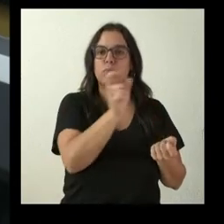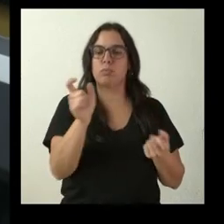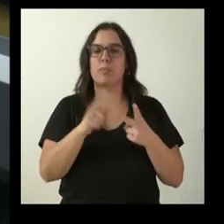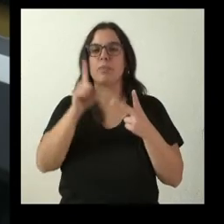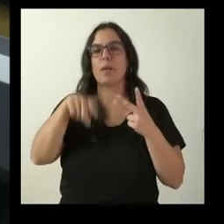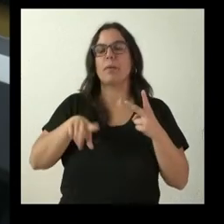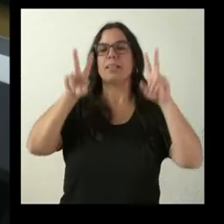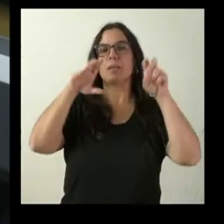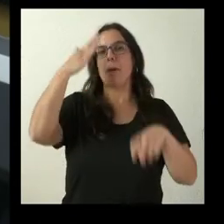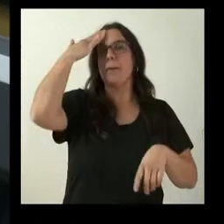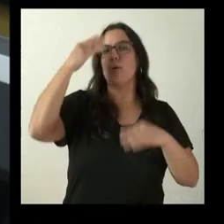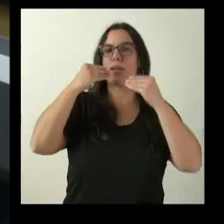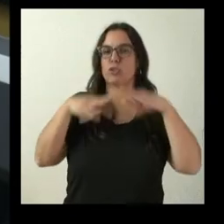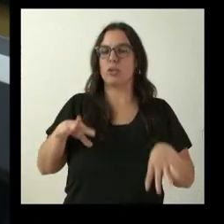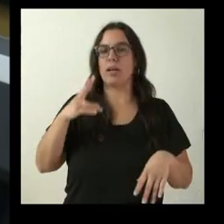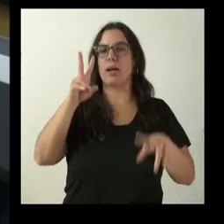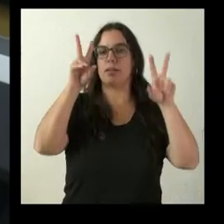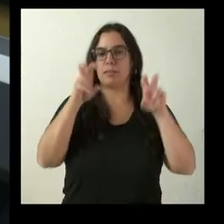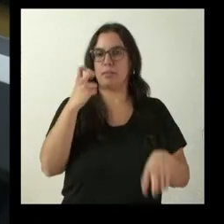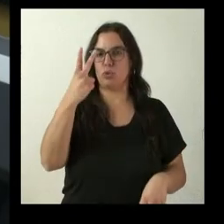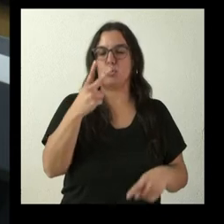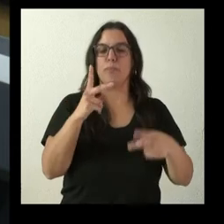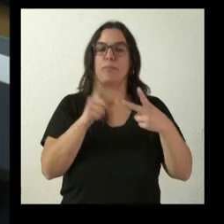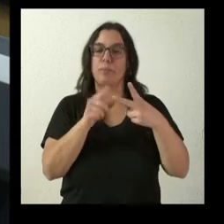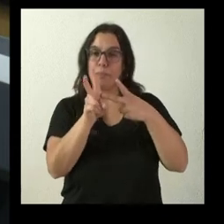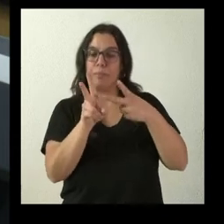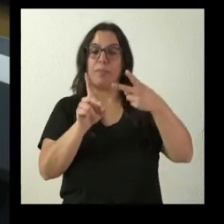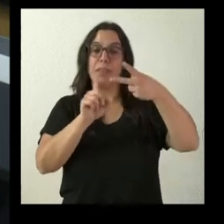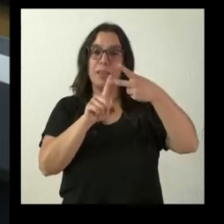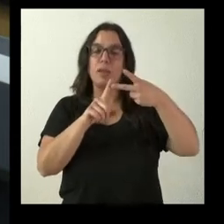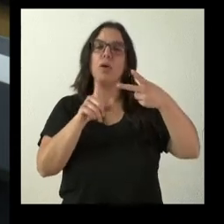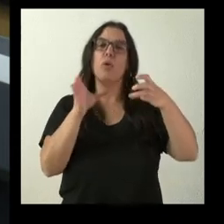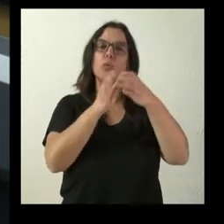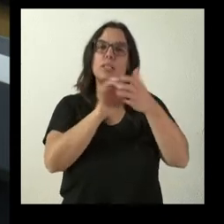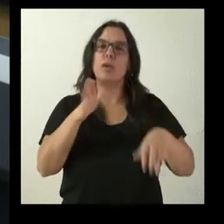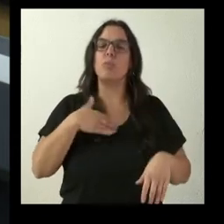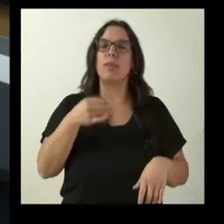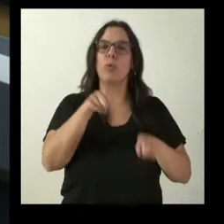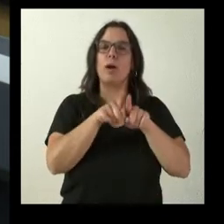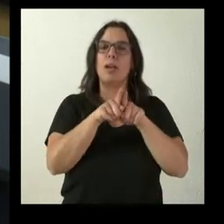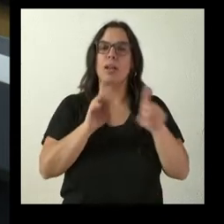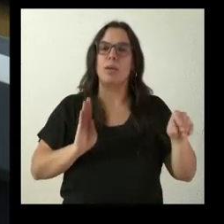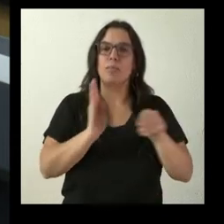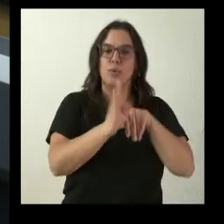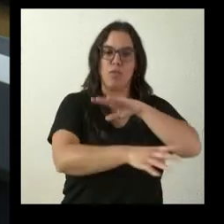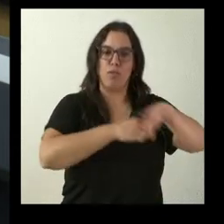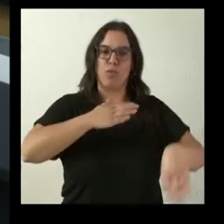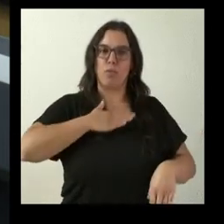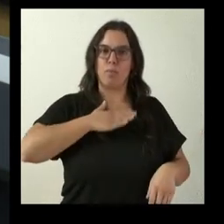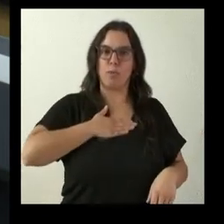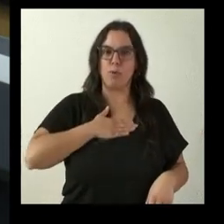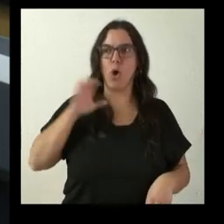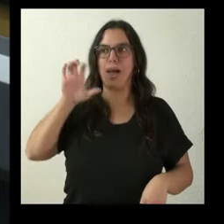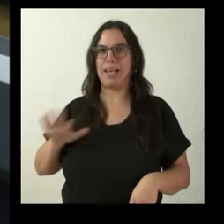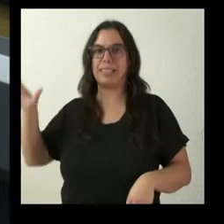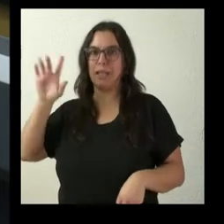histórica, dos cuestiones. No sé si la Junta tiene previsto dar una línea extra con fondos propios en lugar de con fondos del Estado.